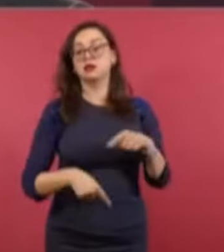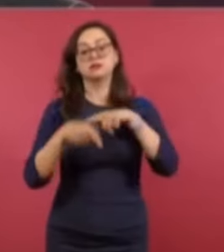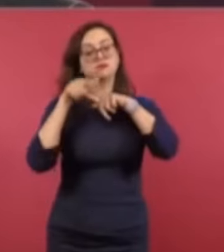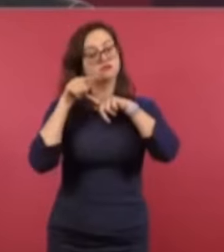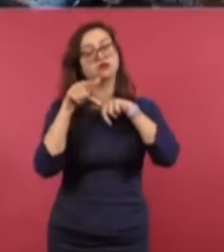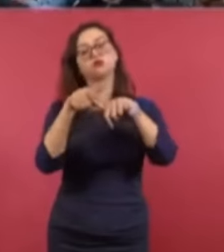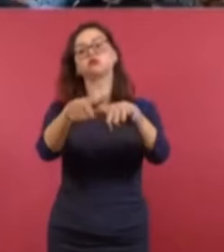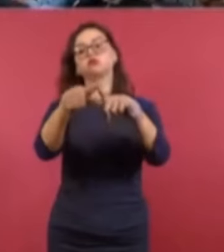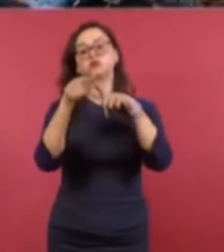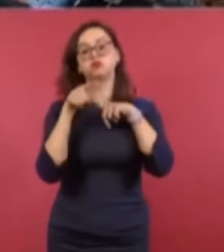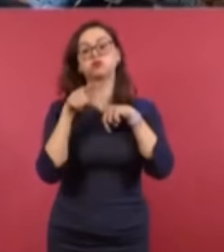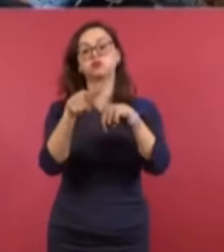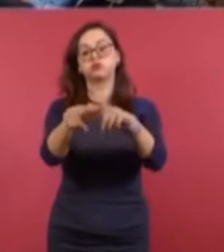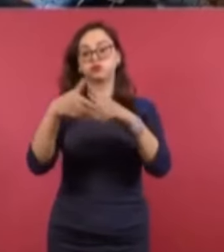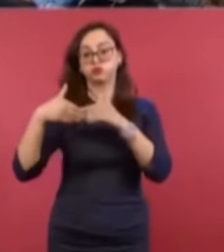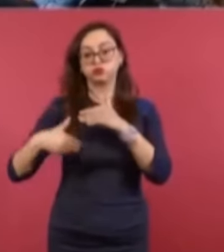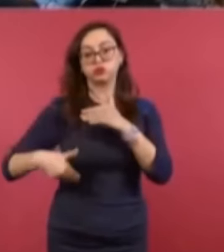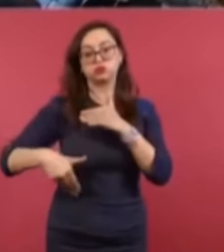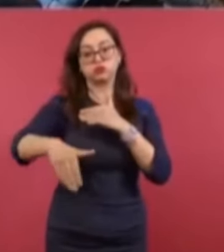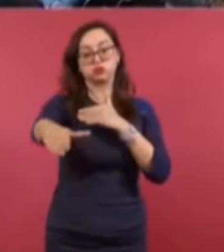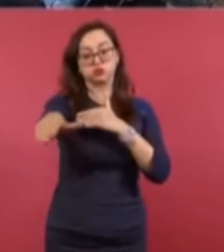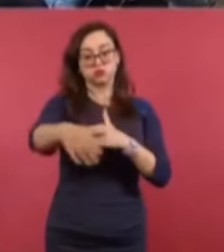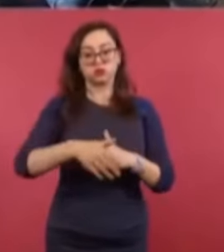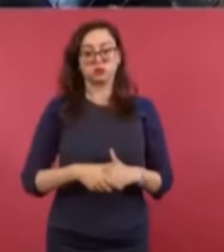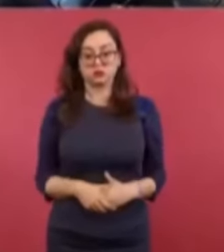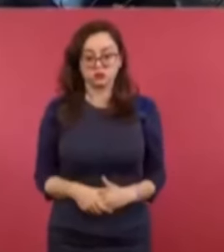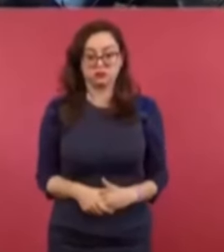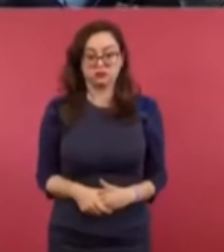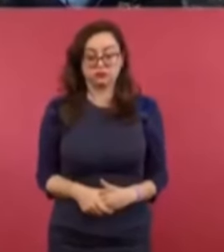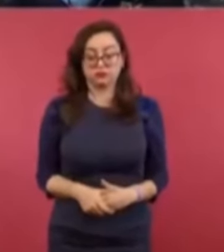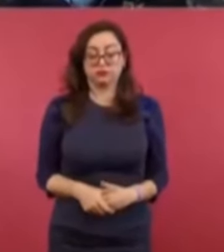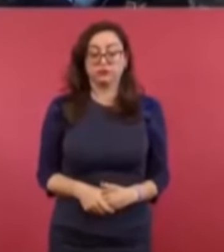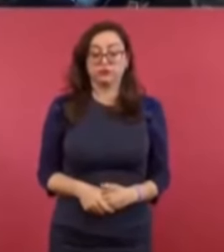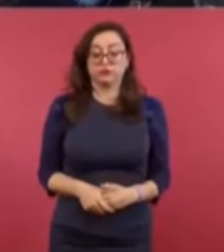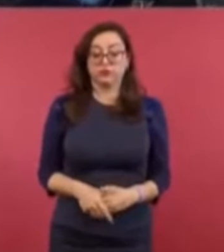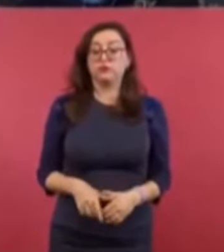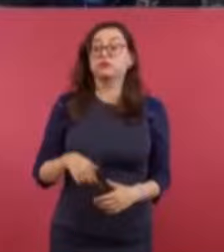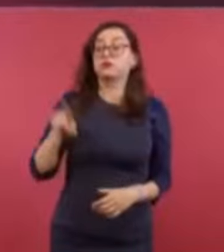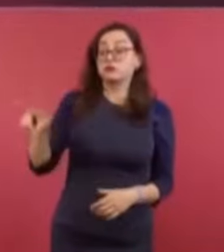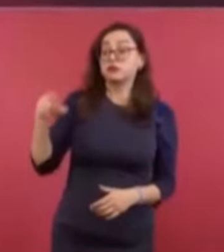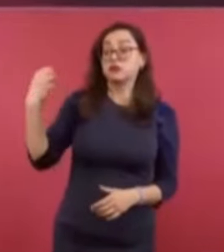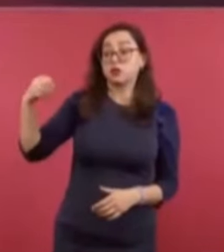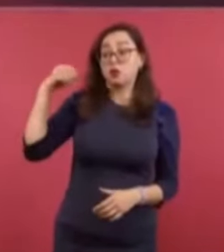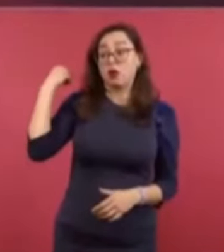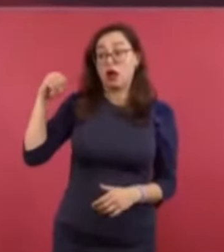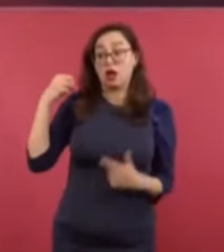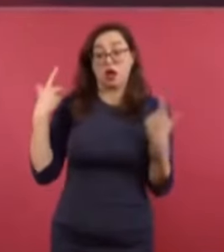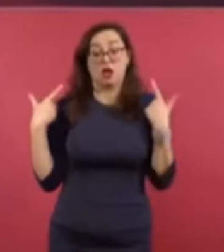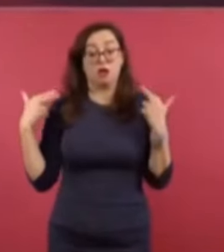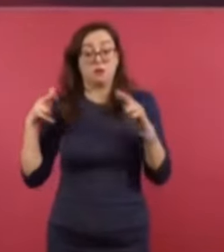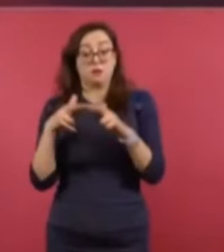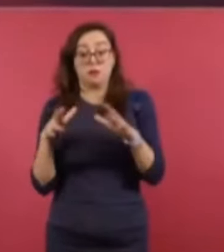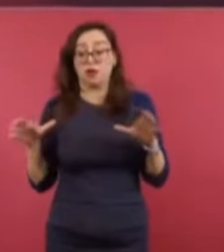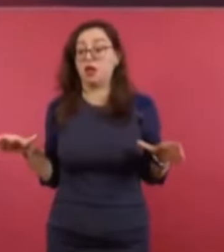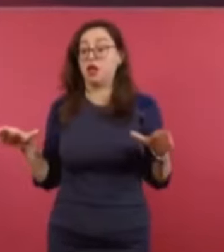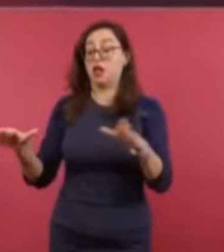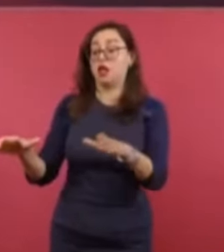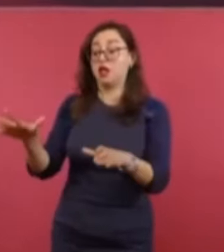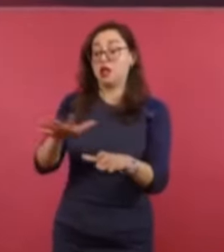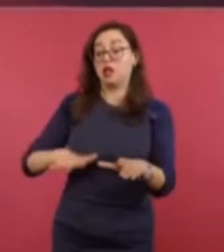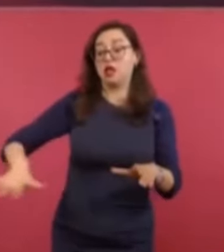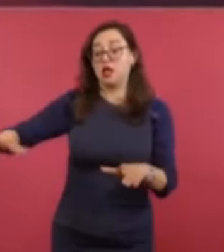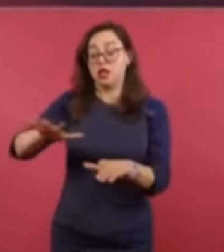La sección 22 de Oaxaca, de la